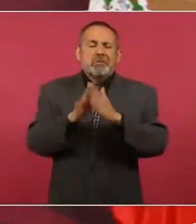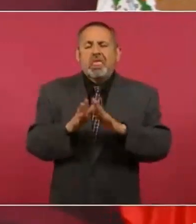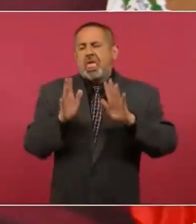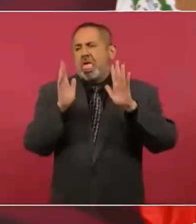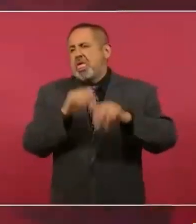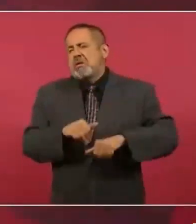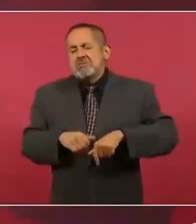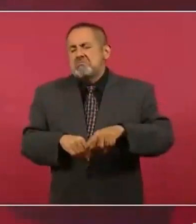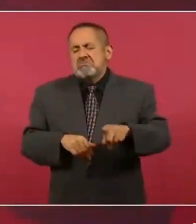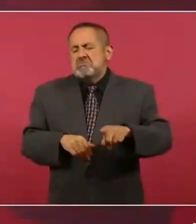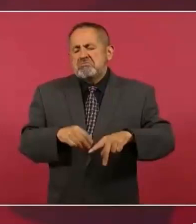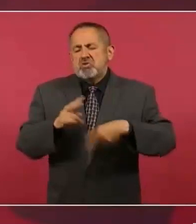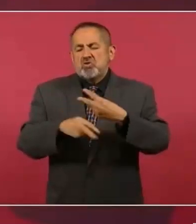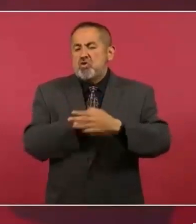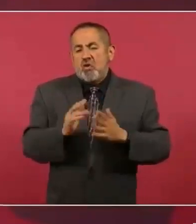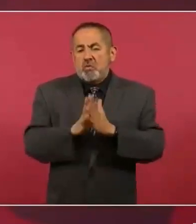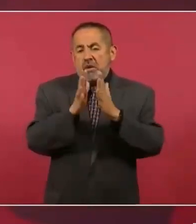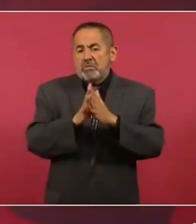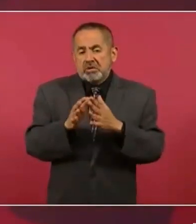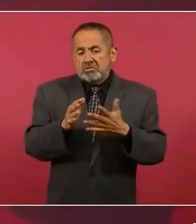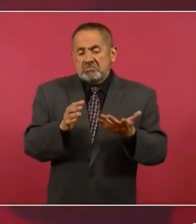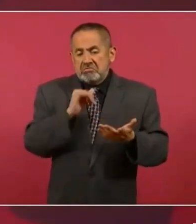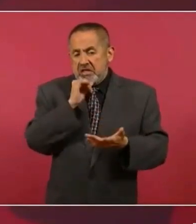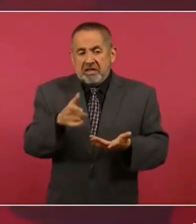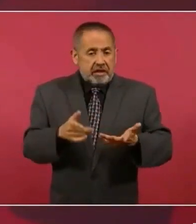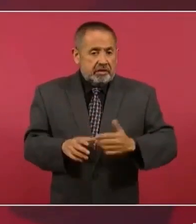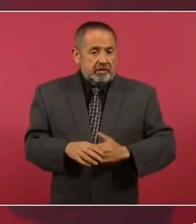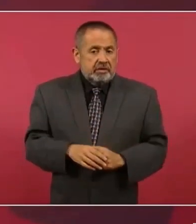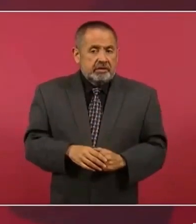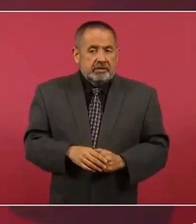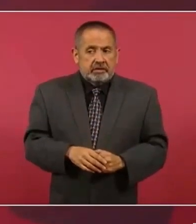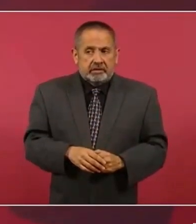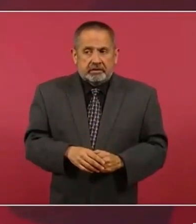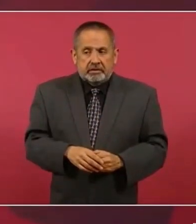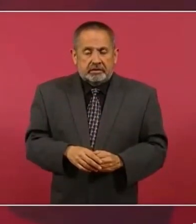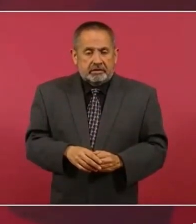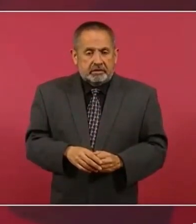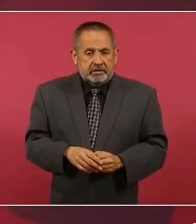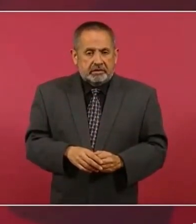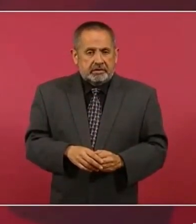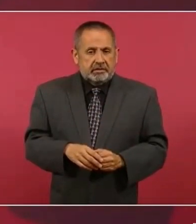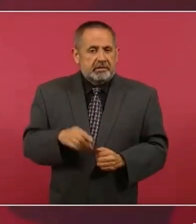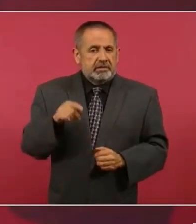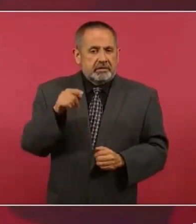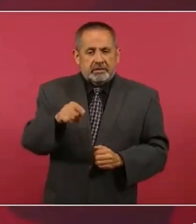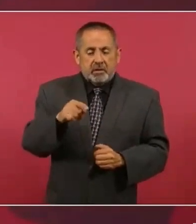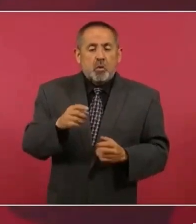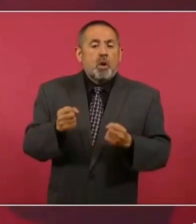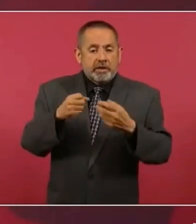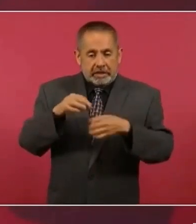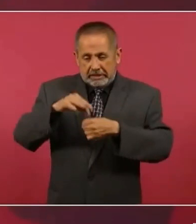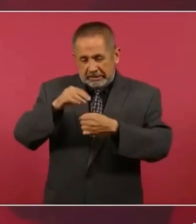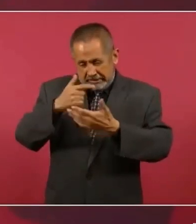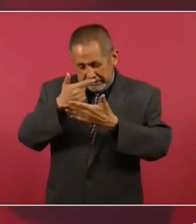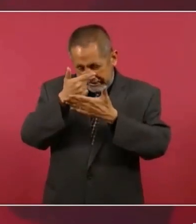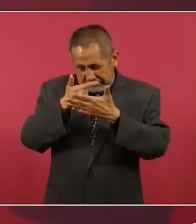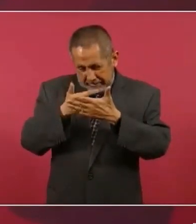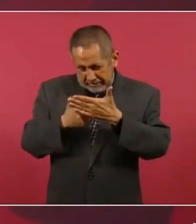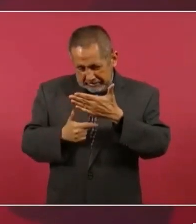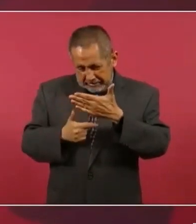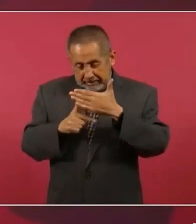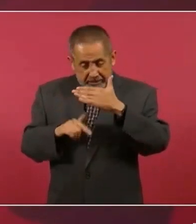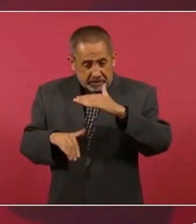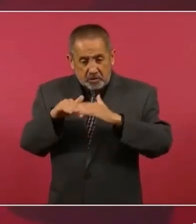en la cantidad que exige la